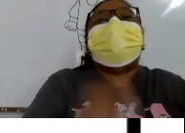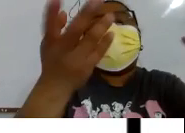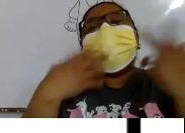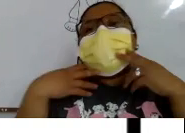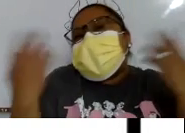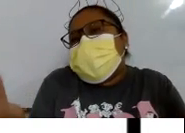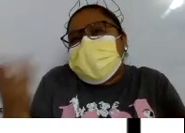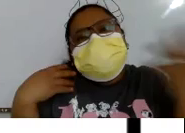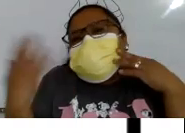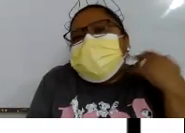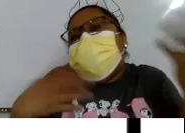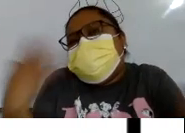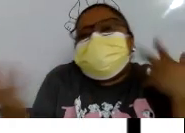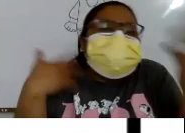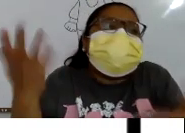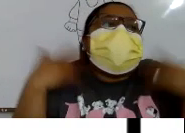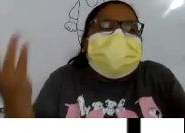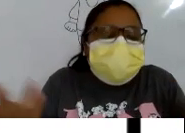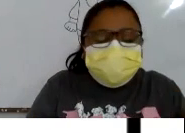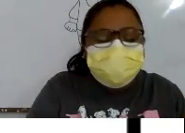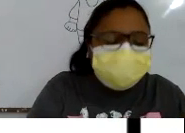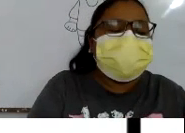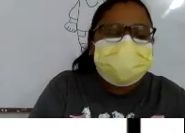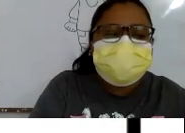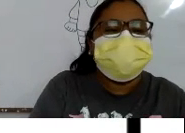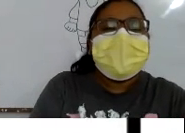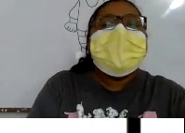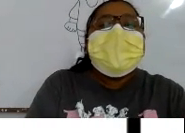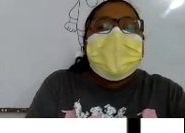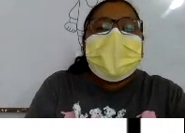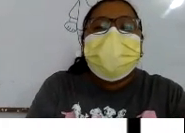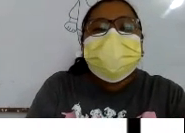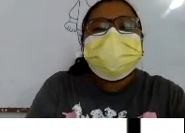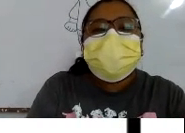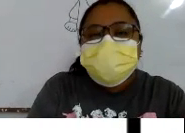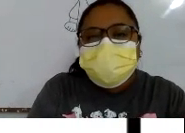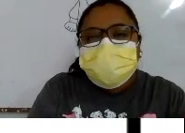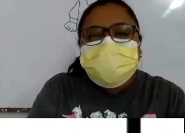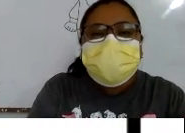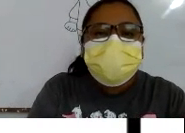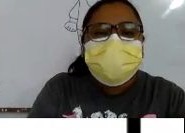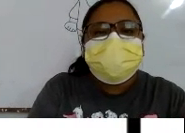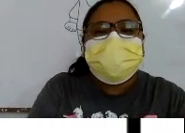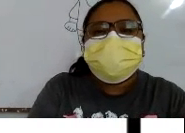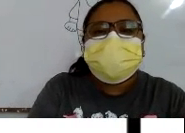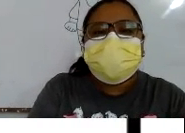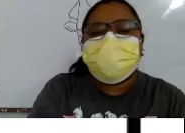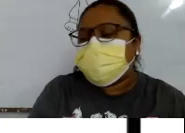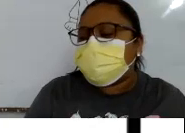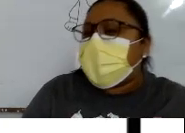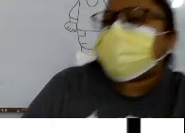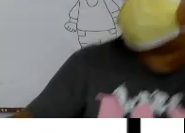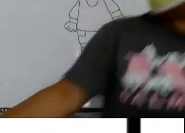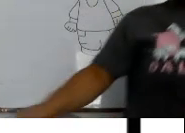Ajá Me tengo mascarilla Casi no Ajá No se entiende Lo que están diciendo En la hoja Que nos corresponde El día de hoy Vamos a